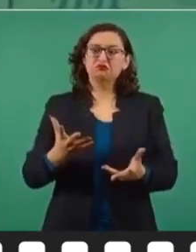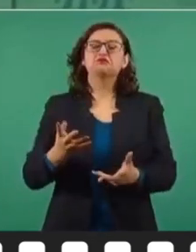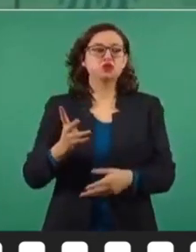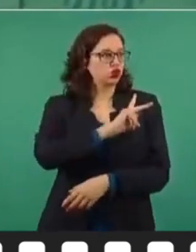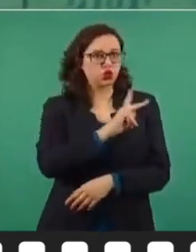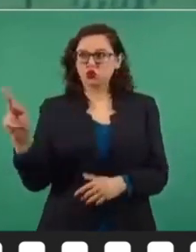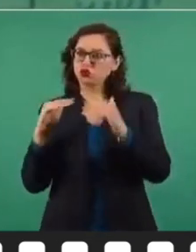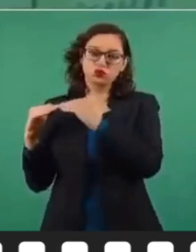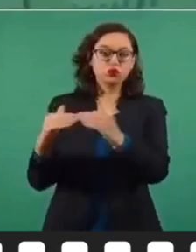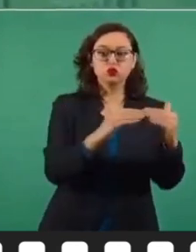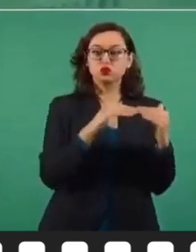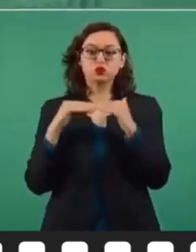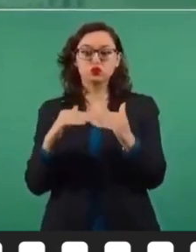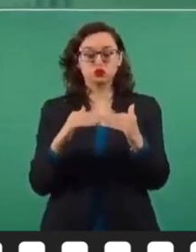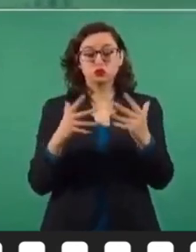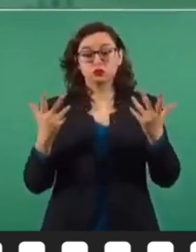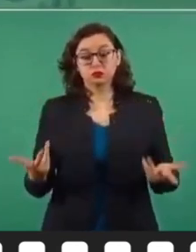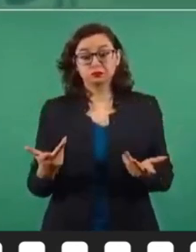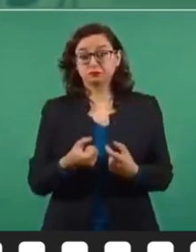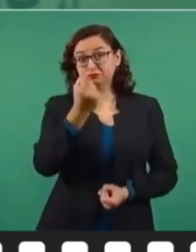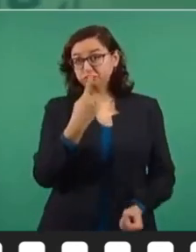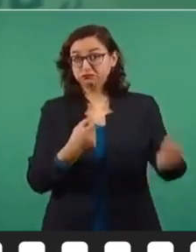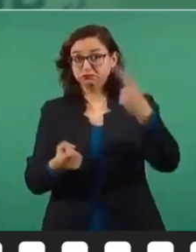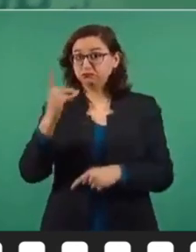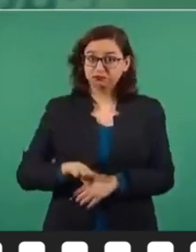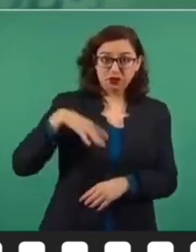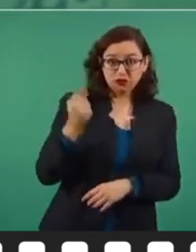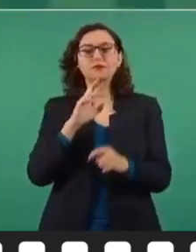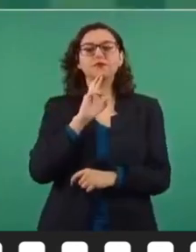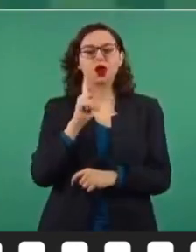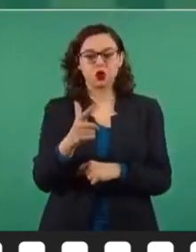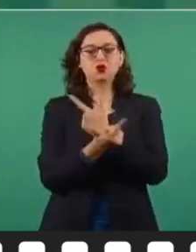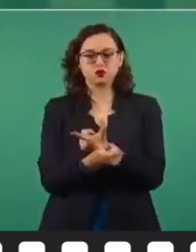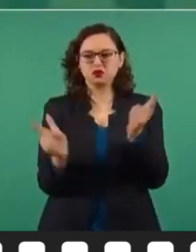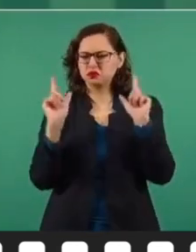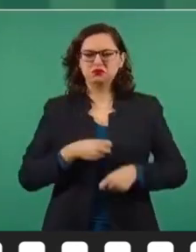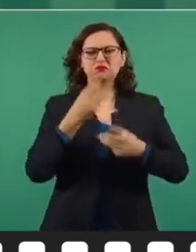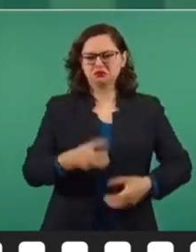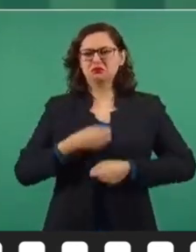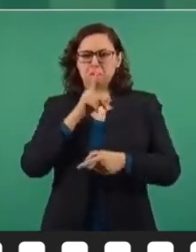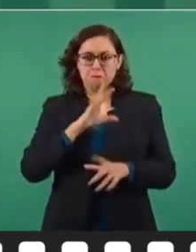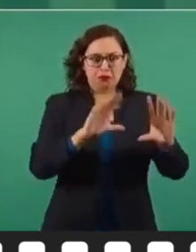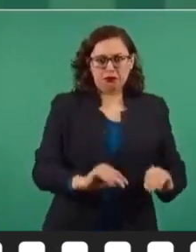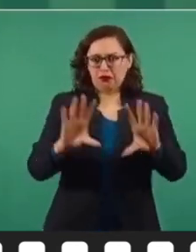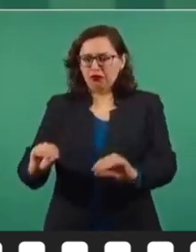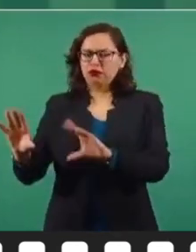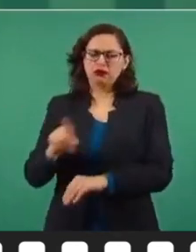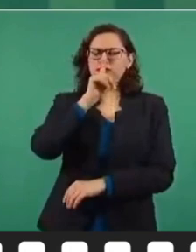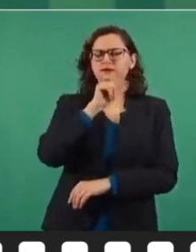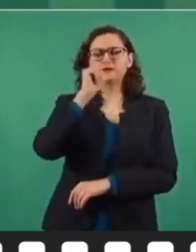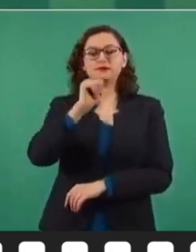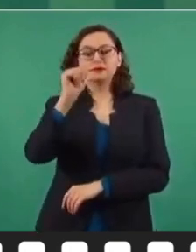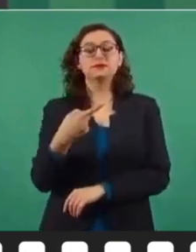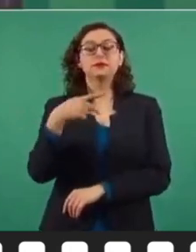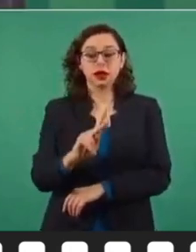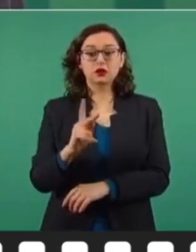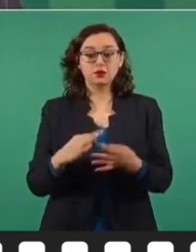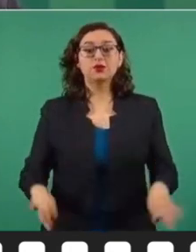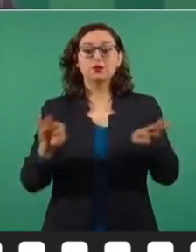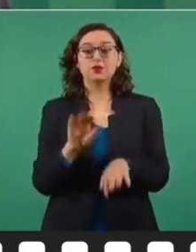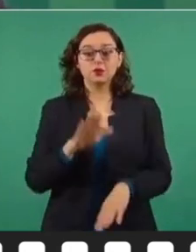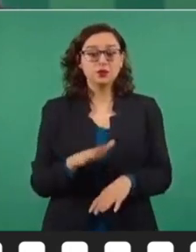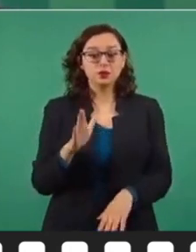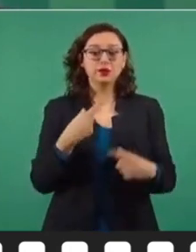libremente y aunque se den abusos, es mejor la libertad que la censura. Y sobre todo que haya debate